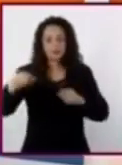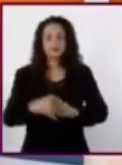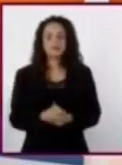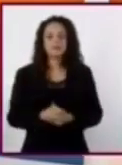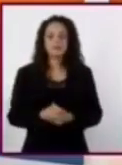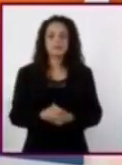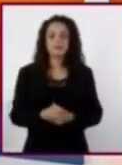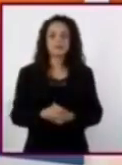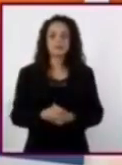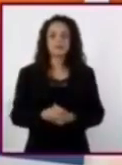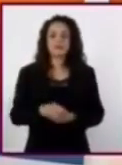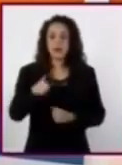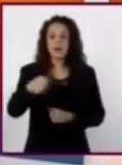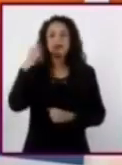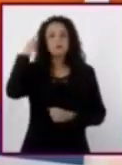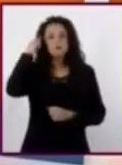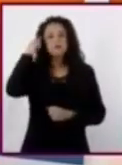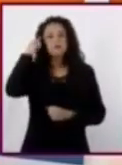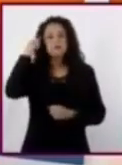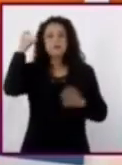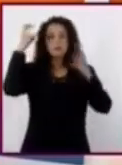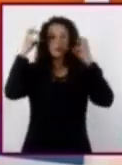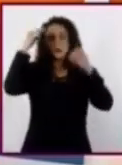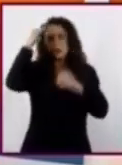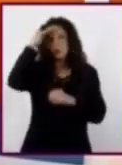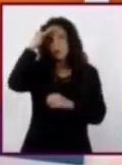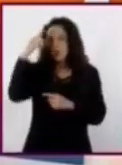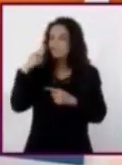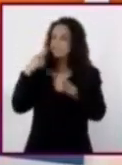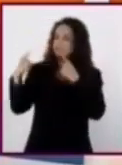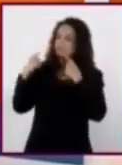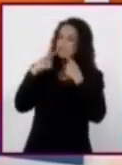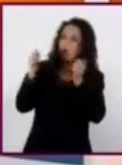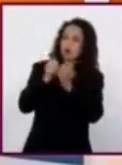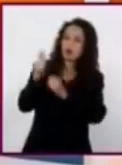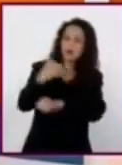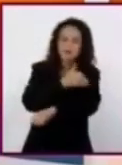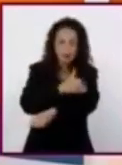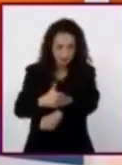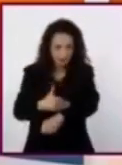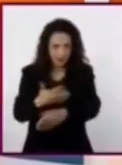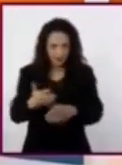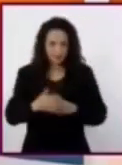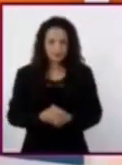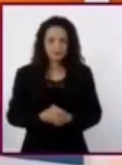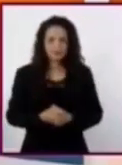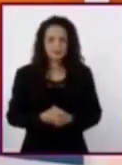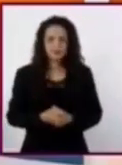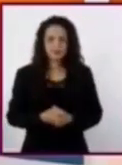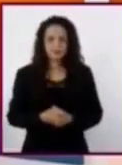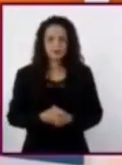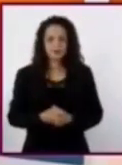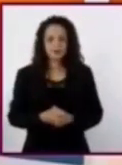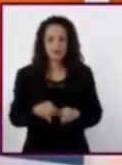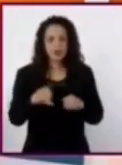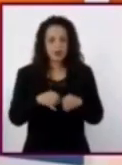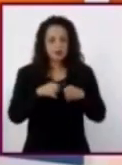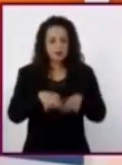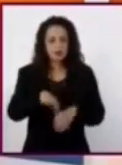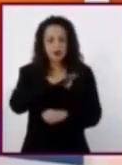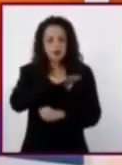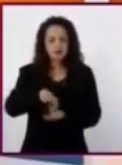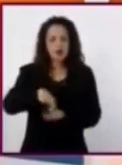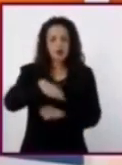Las pueden reflexionar y comentar con sus familiares. ¿Qué información se puede conocer